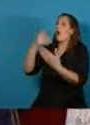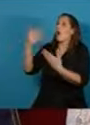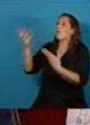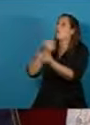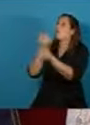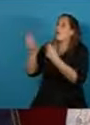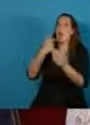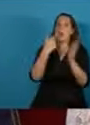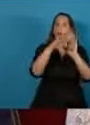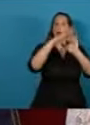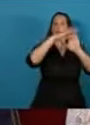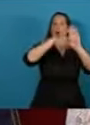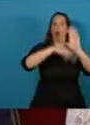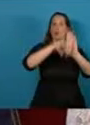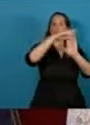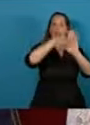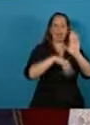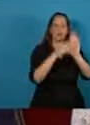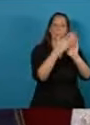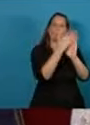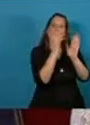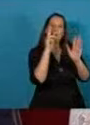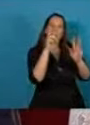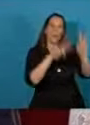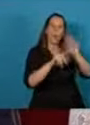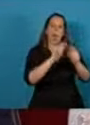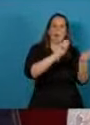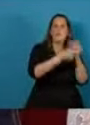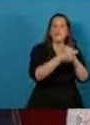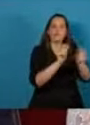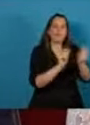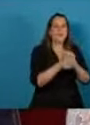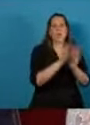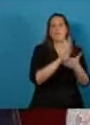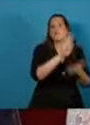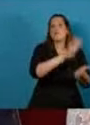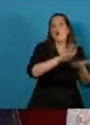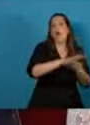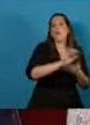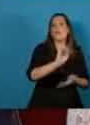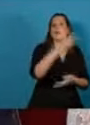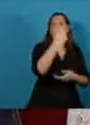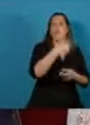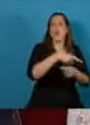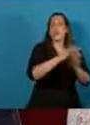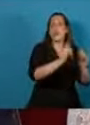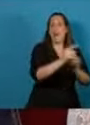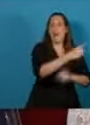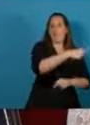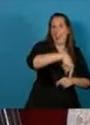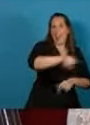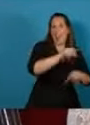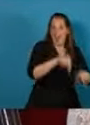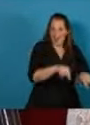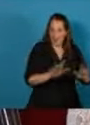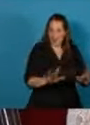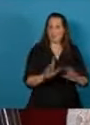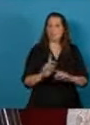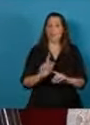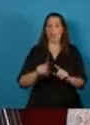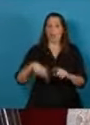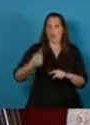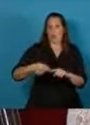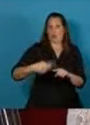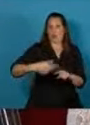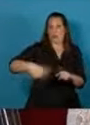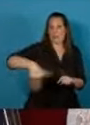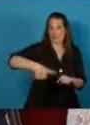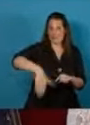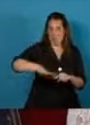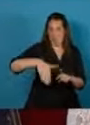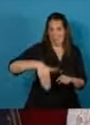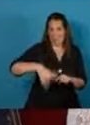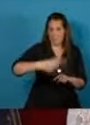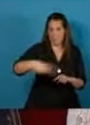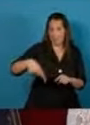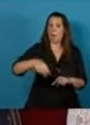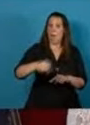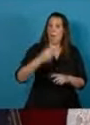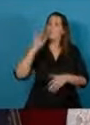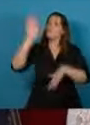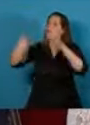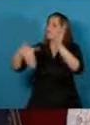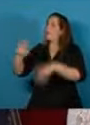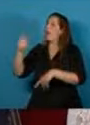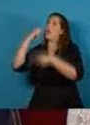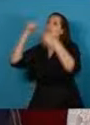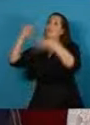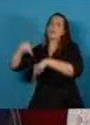asexibles y más adaptados a las demandas modernas en las próximas semanas estaremos convocando a las instituciones periodísticas